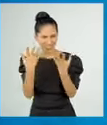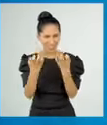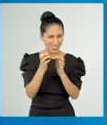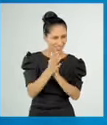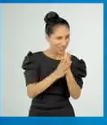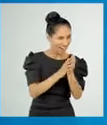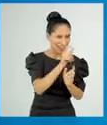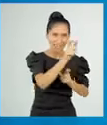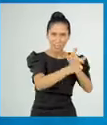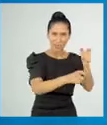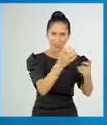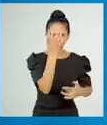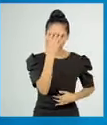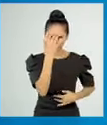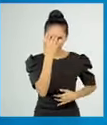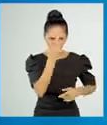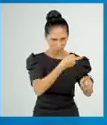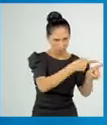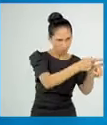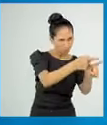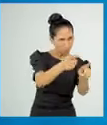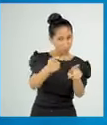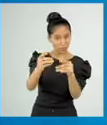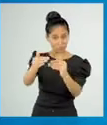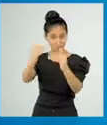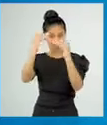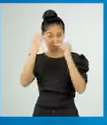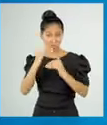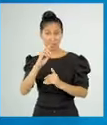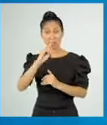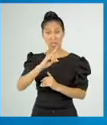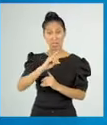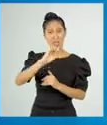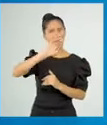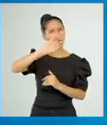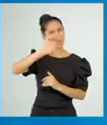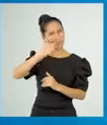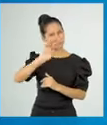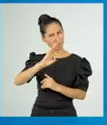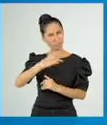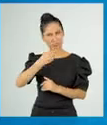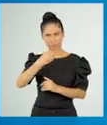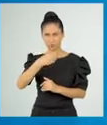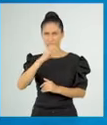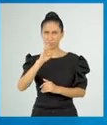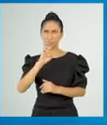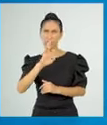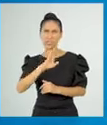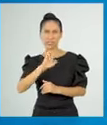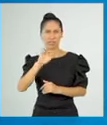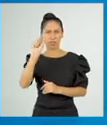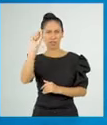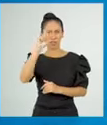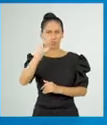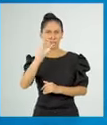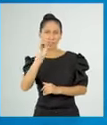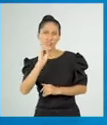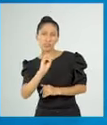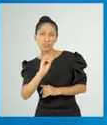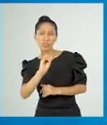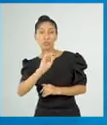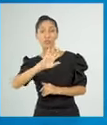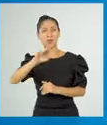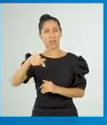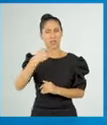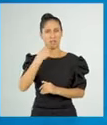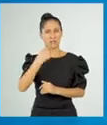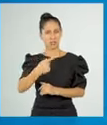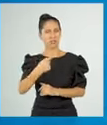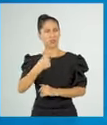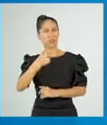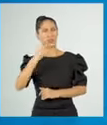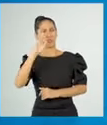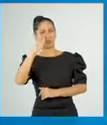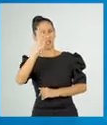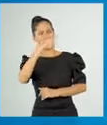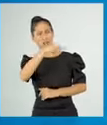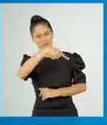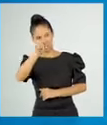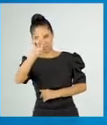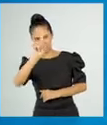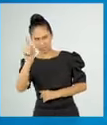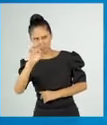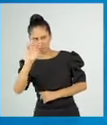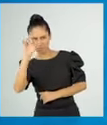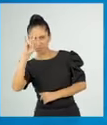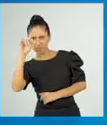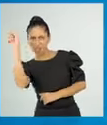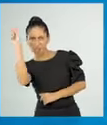Efesto recibió la orden de Zeus con mucho agrado. Esta pregunta la resolvemos rapidísimo. La Tierra era un lugar despoblado.